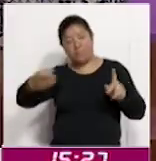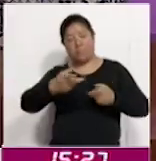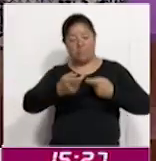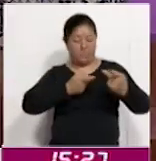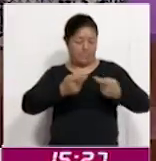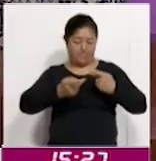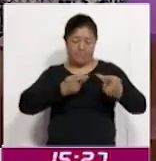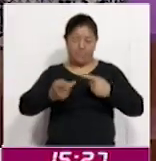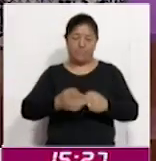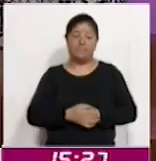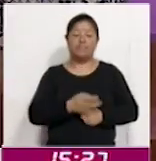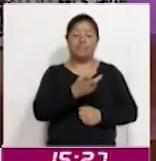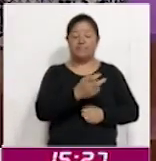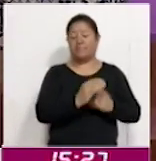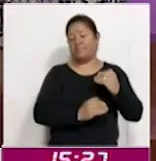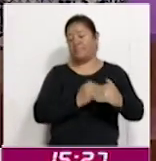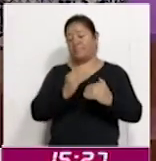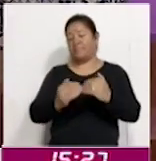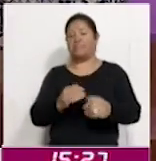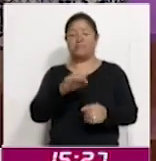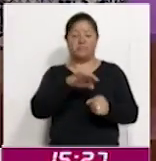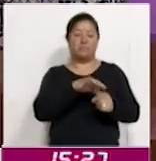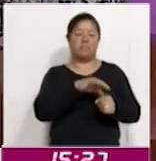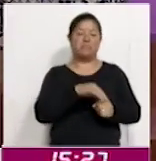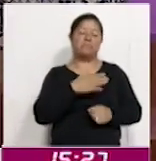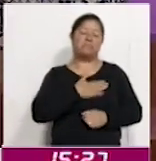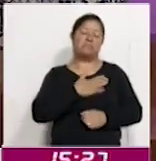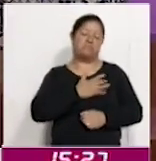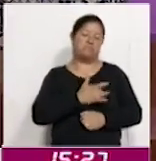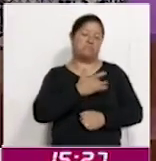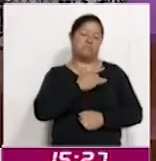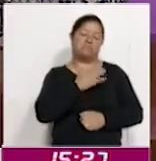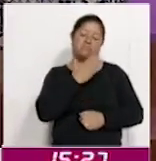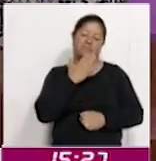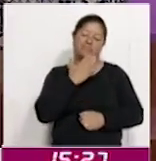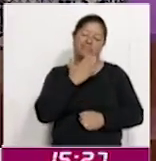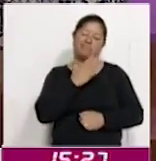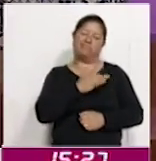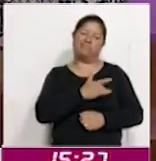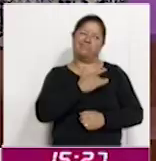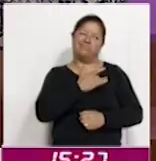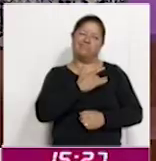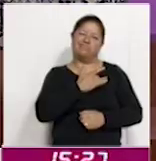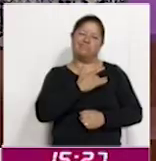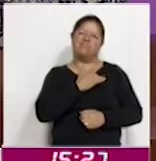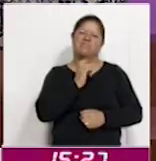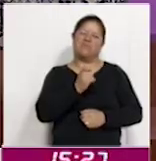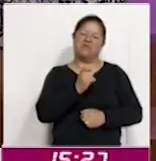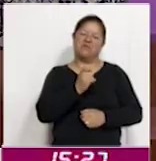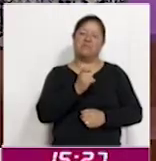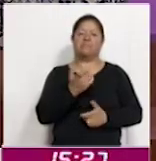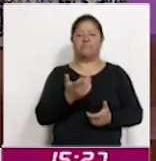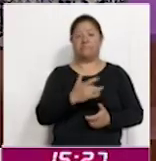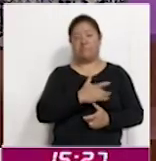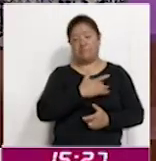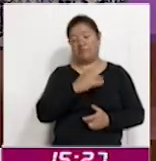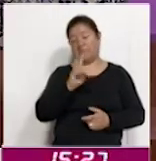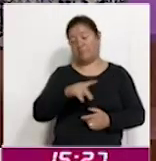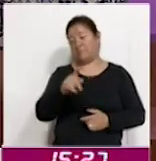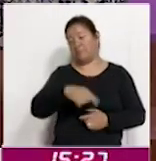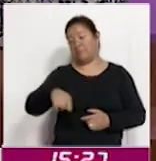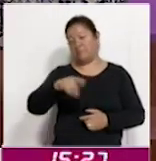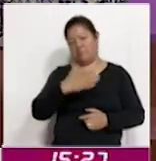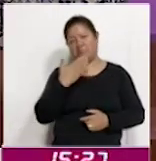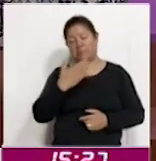proceso electoral y nos deja un buen sabor de boca porque la ciudadanía finalmente nos demuestra que en ese valor cívico y en un